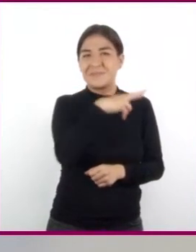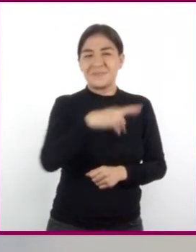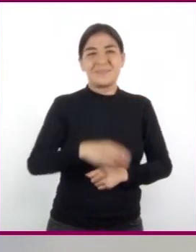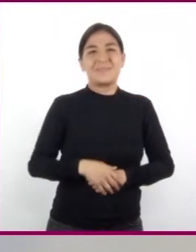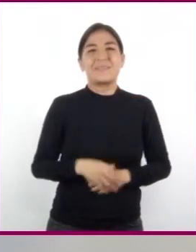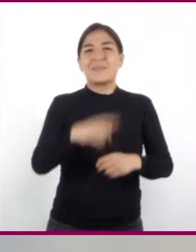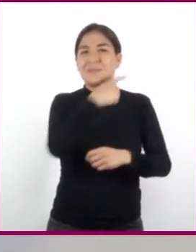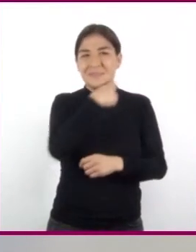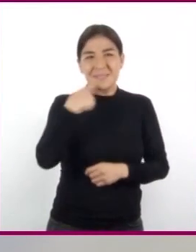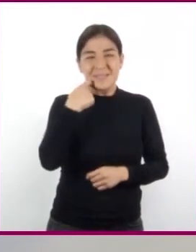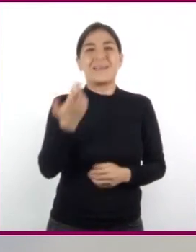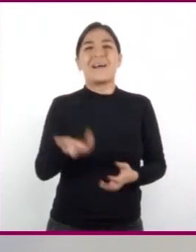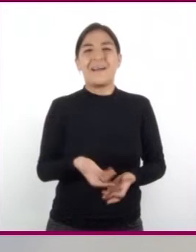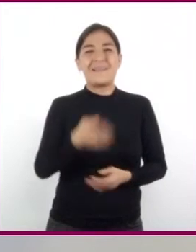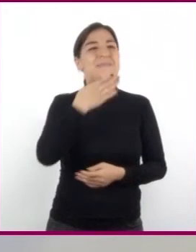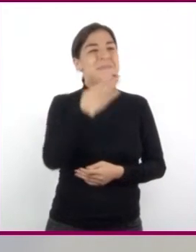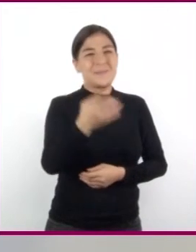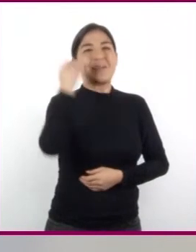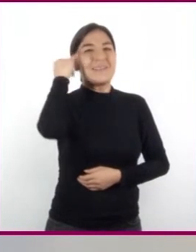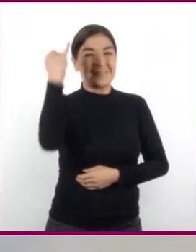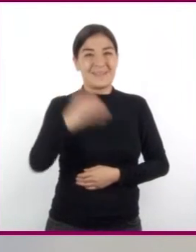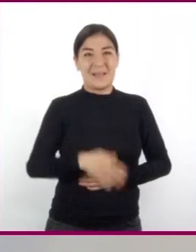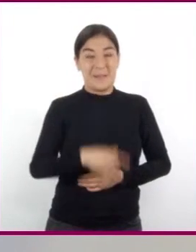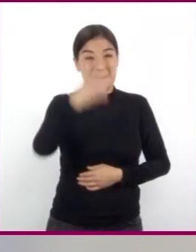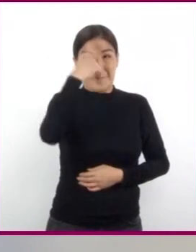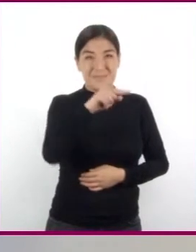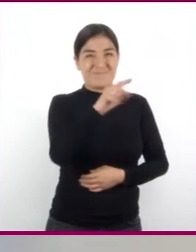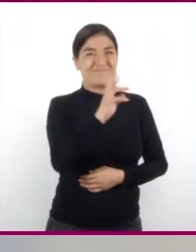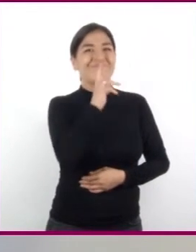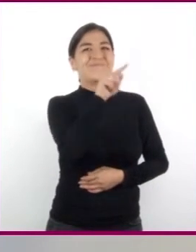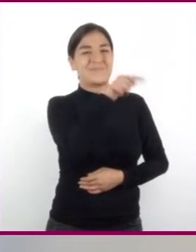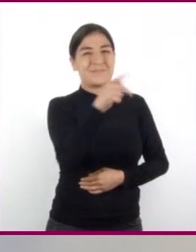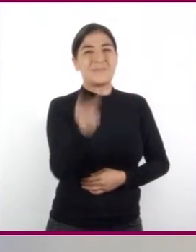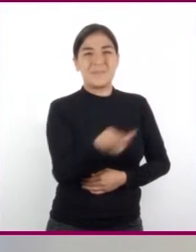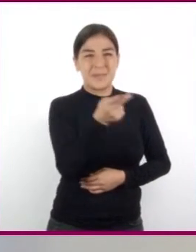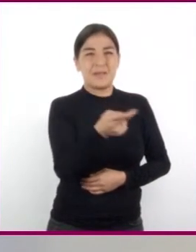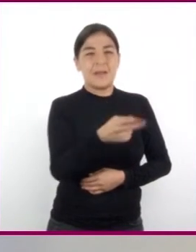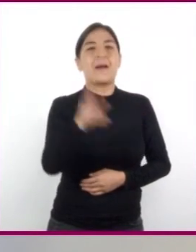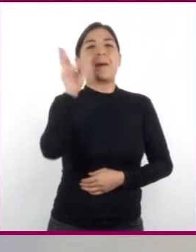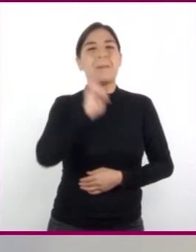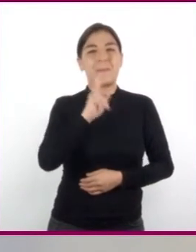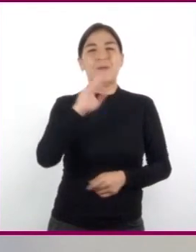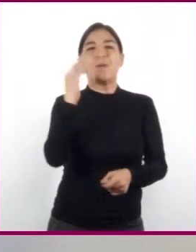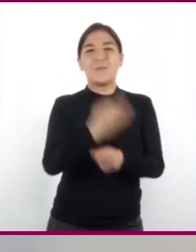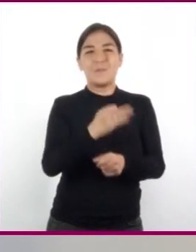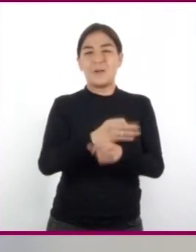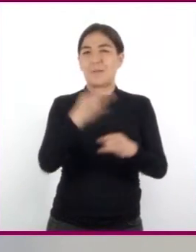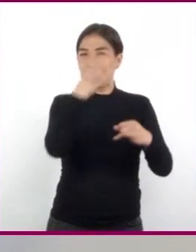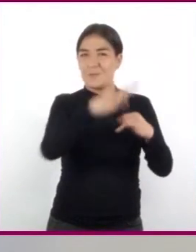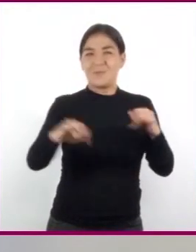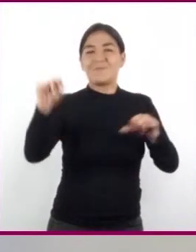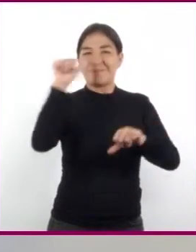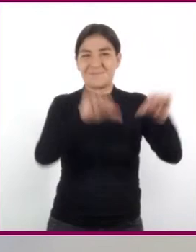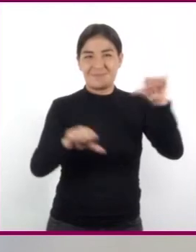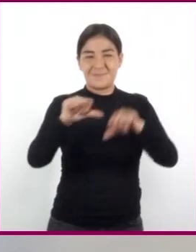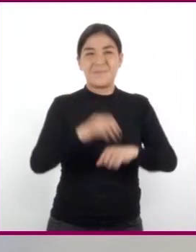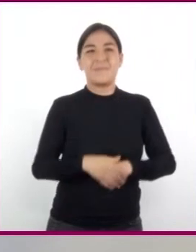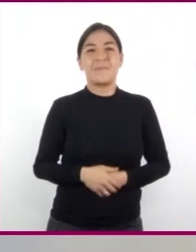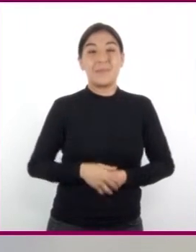Muy buena idea. Para responder a tu pregunta, vamos a realizar un último experimento.